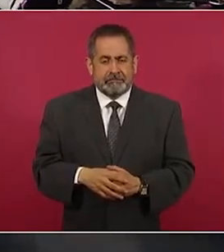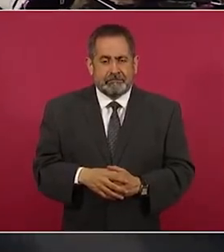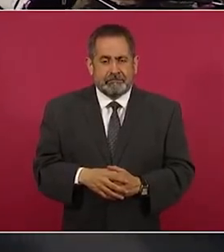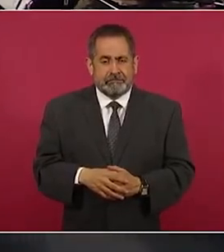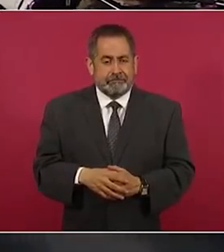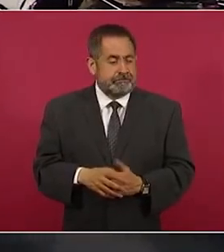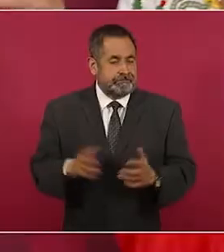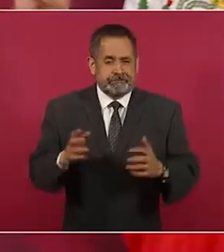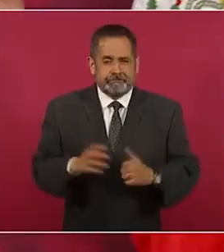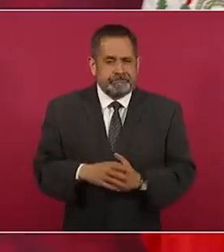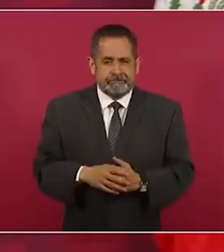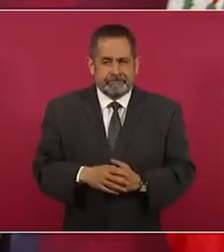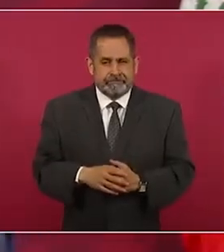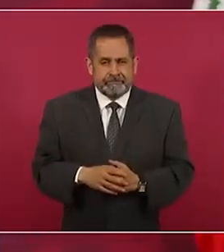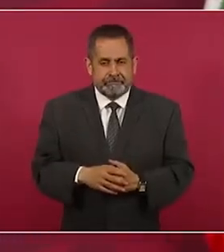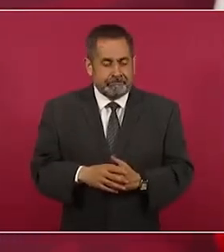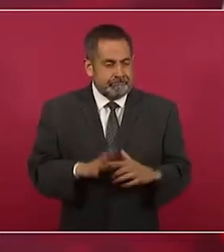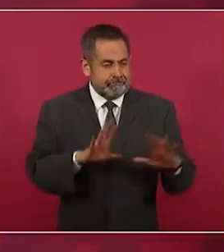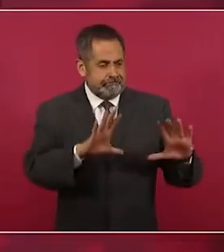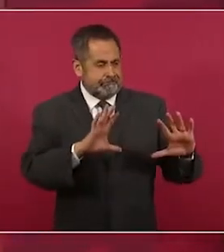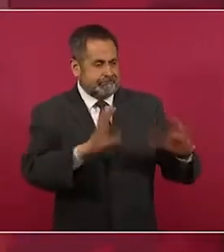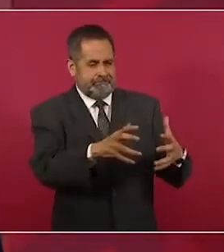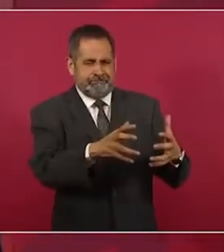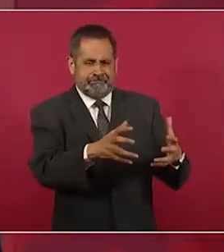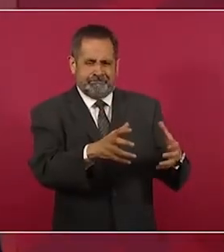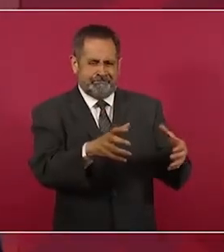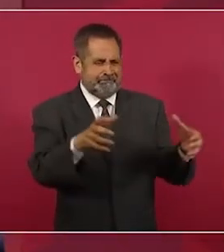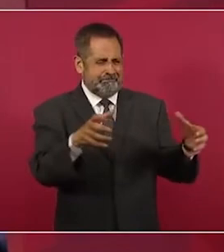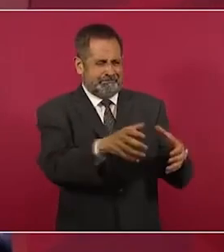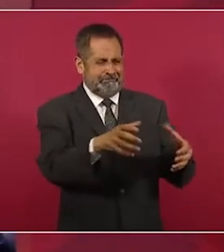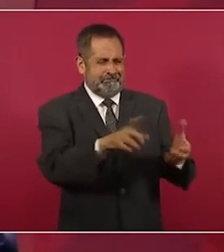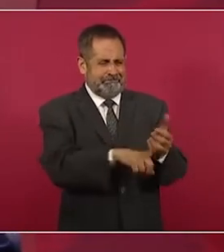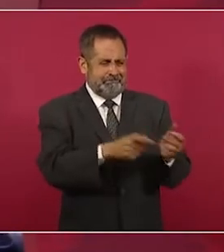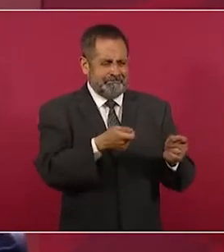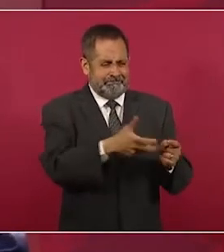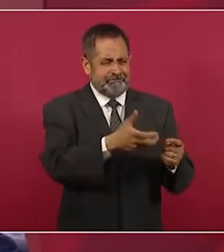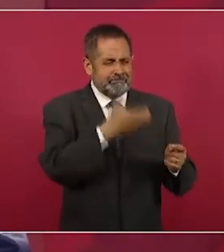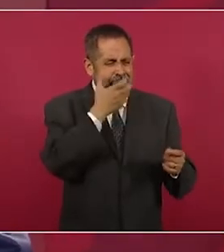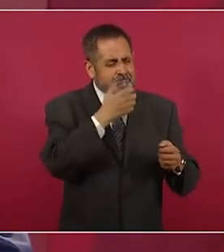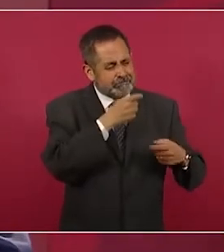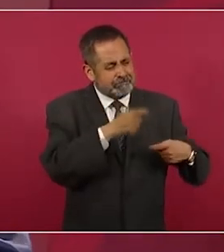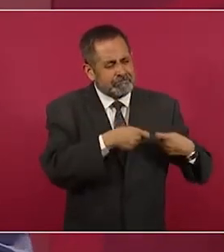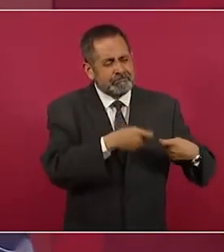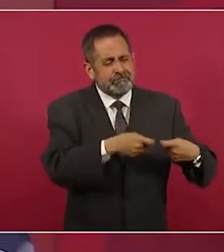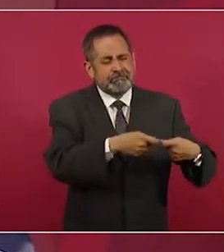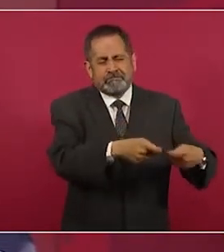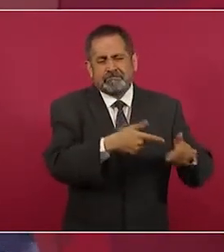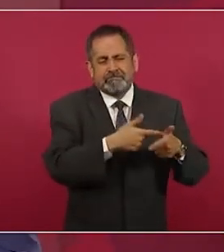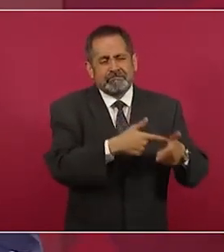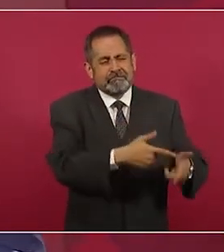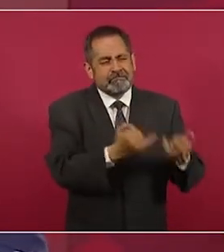de integrar el bloque conservador. Y qué bueno,